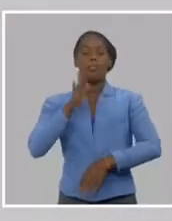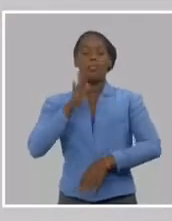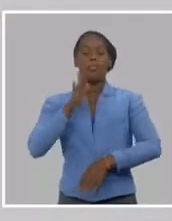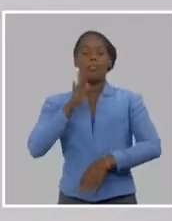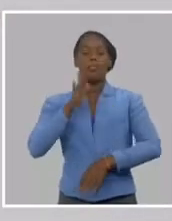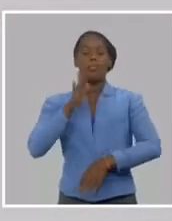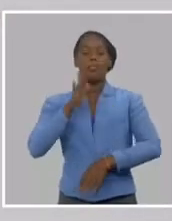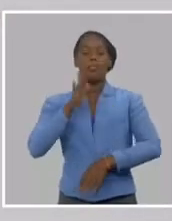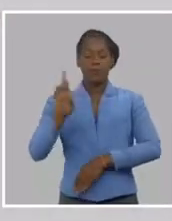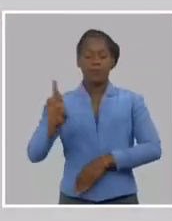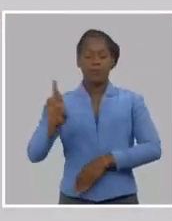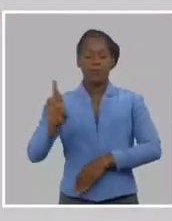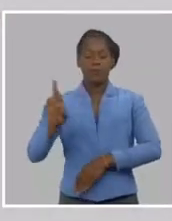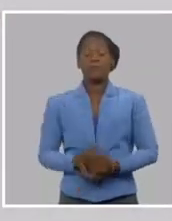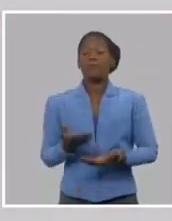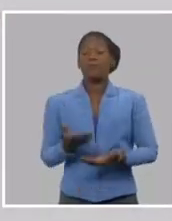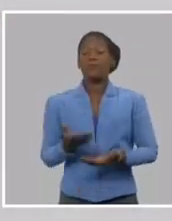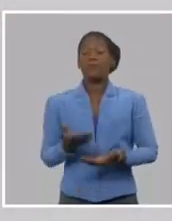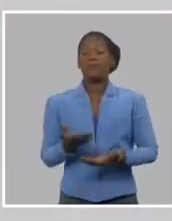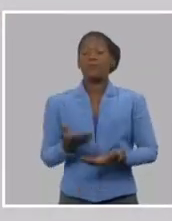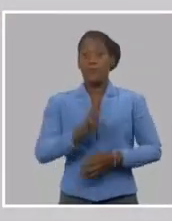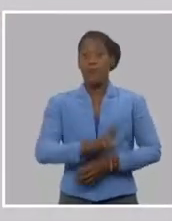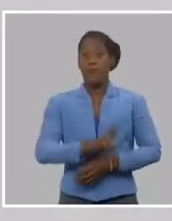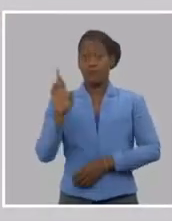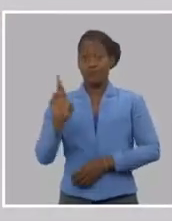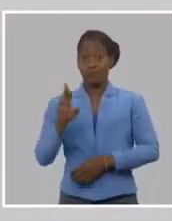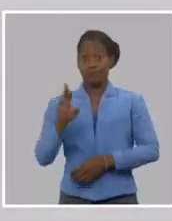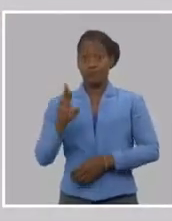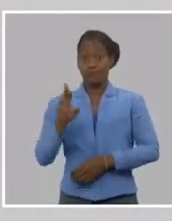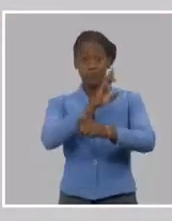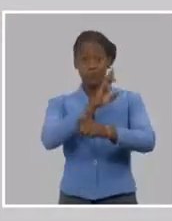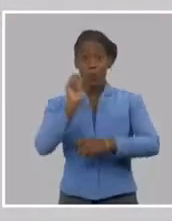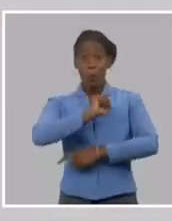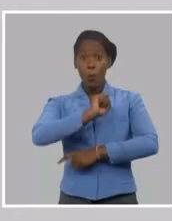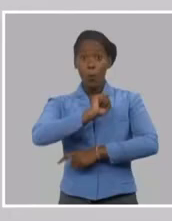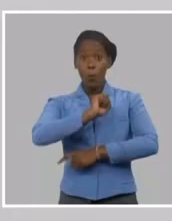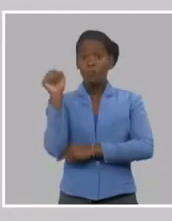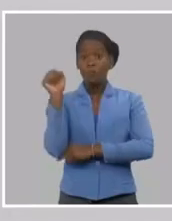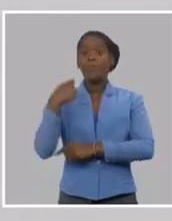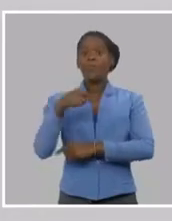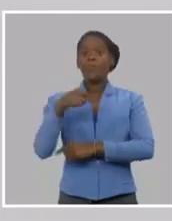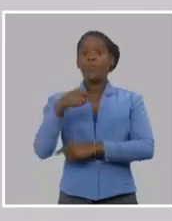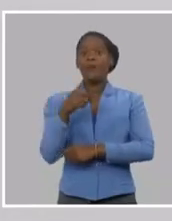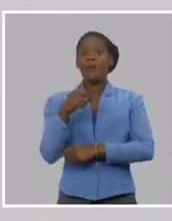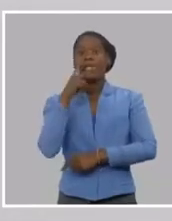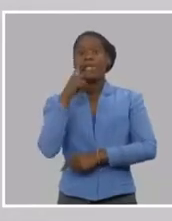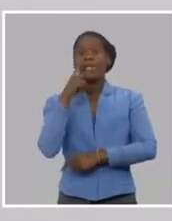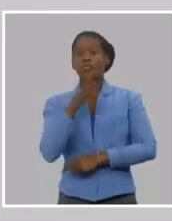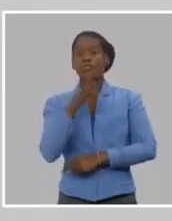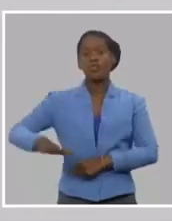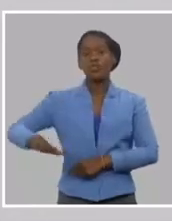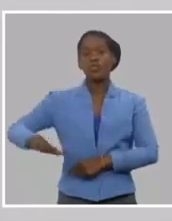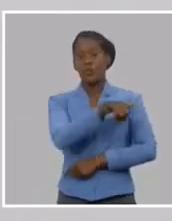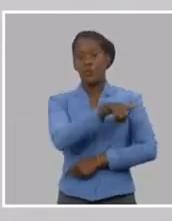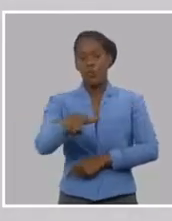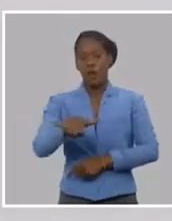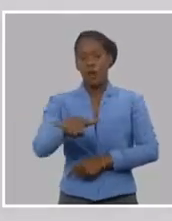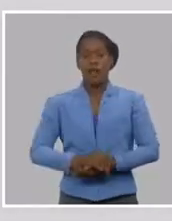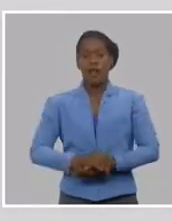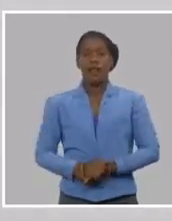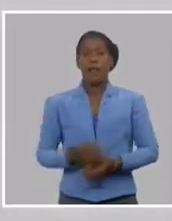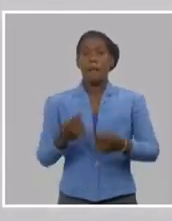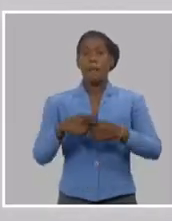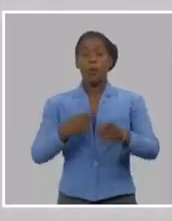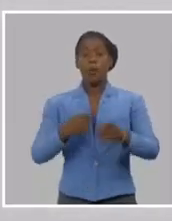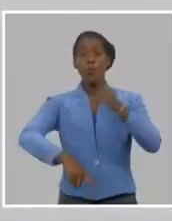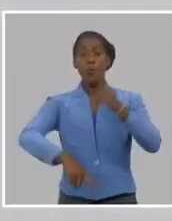hacer la revolución. Y claro, una vez que se haga la revolución, también el bien debe ser, incluso para los que no lo hicieran. Pero no para los que van a estar contra